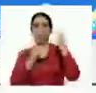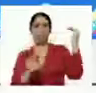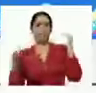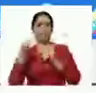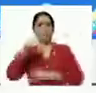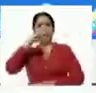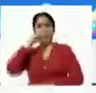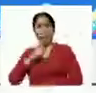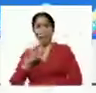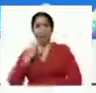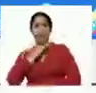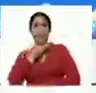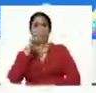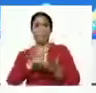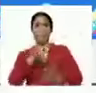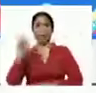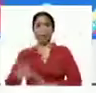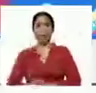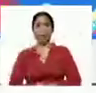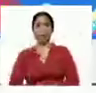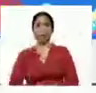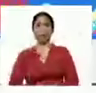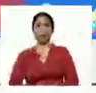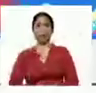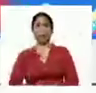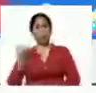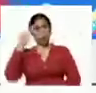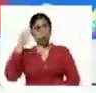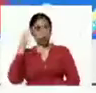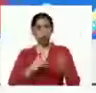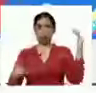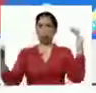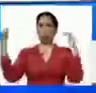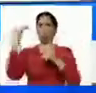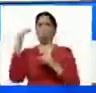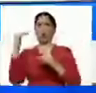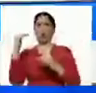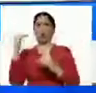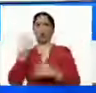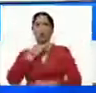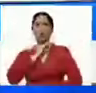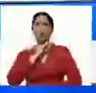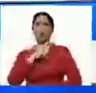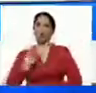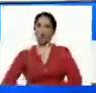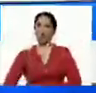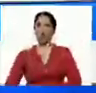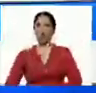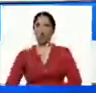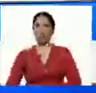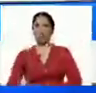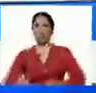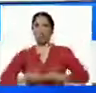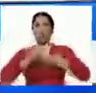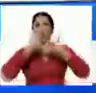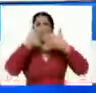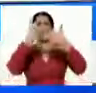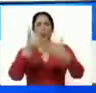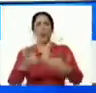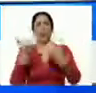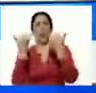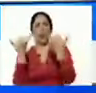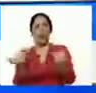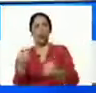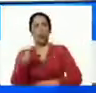este año de pandemia del 2020 que supo superar la pandemia china y que está ayudando en este momento a